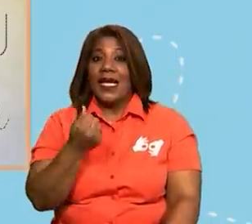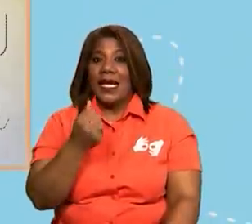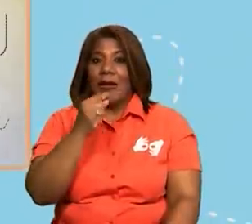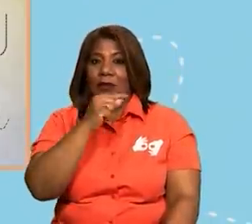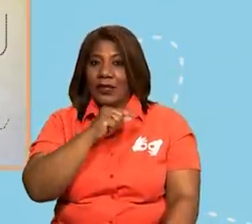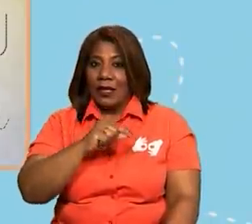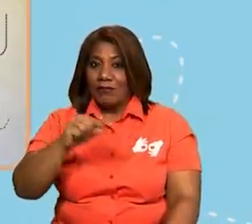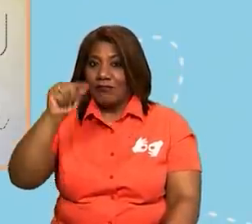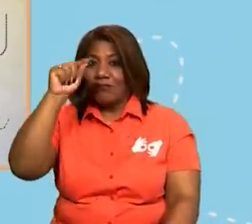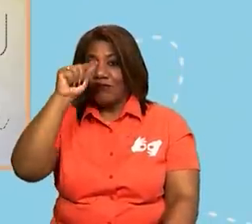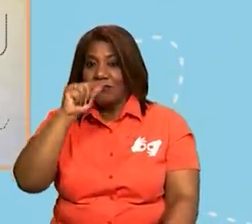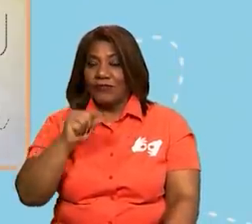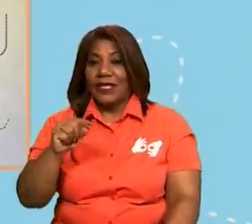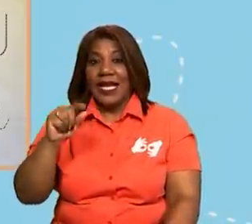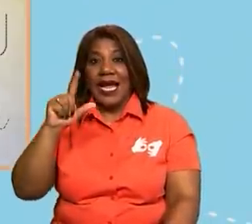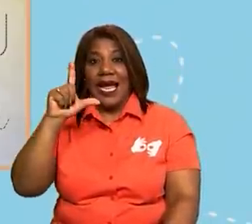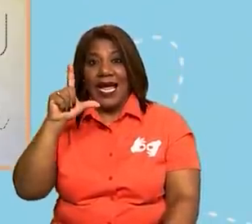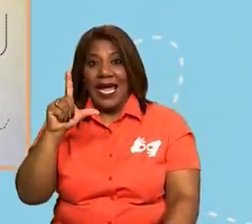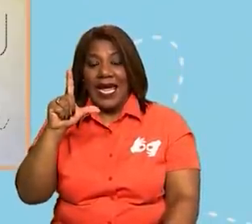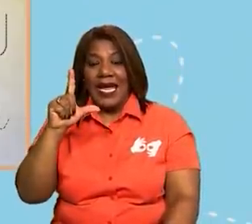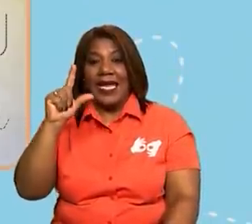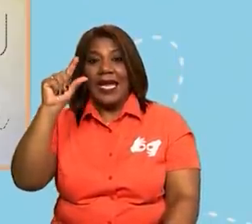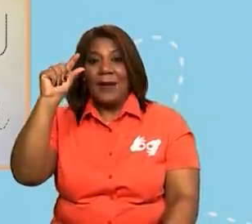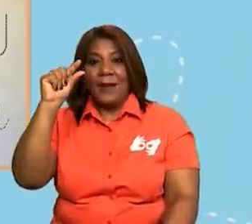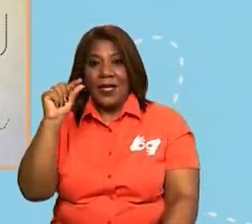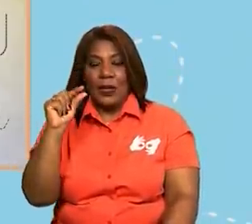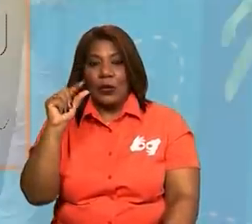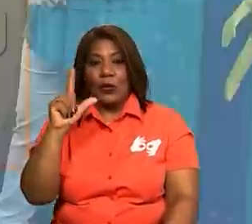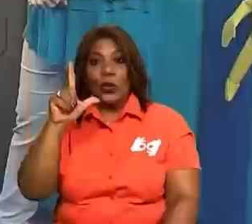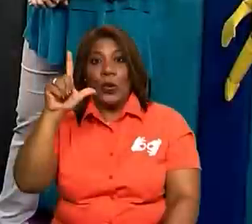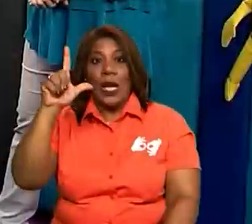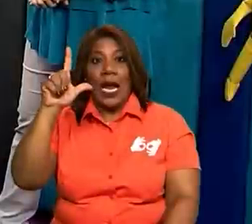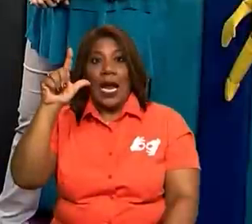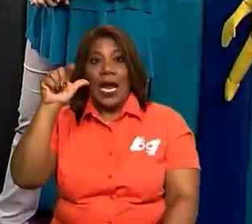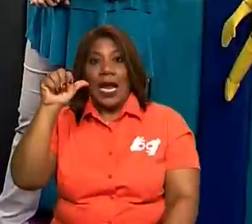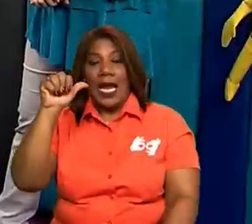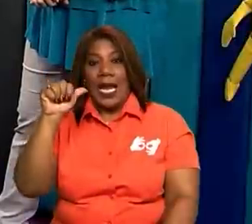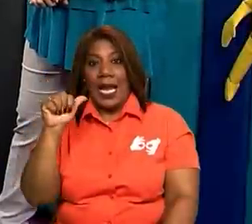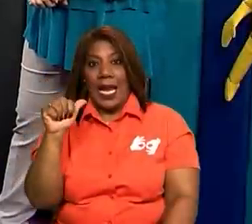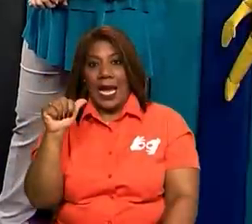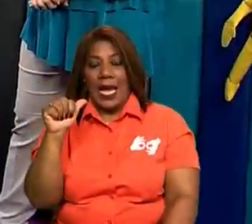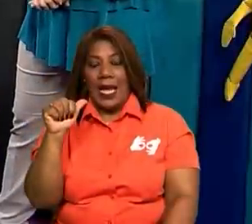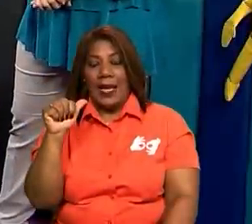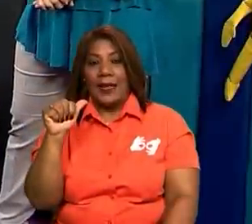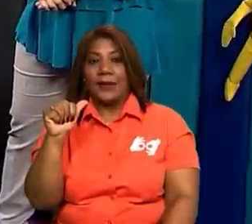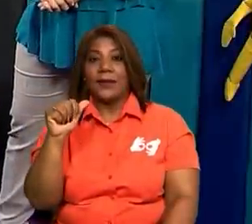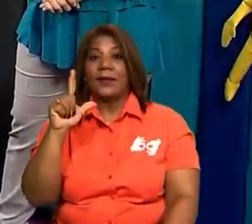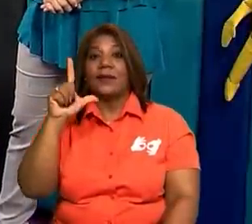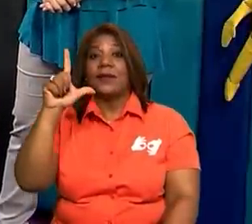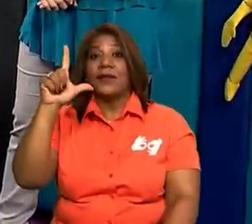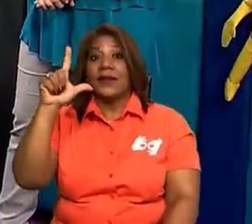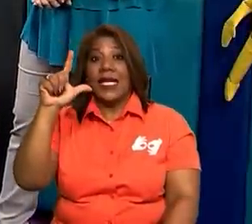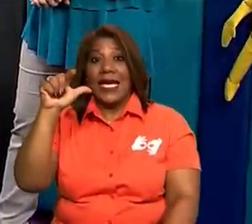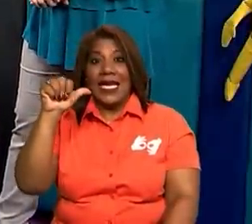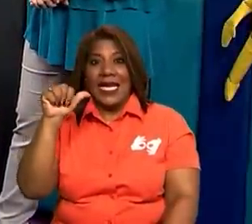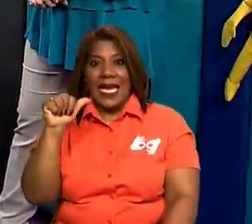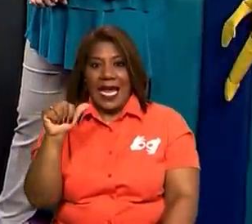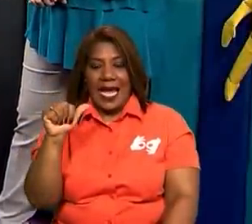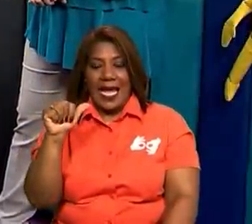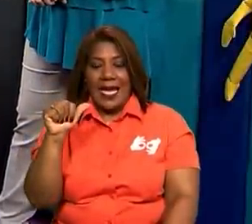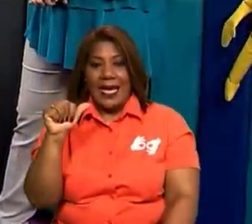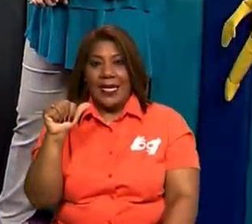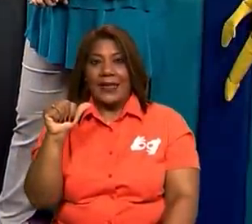Aquí tenemos la LA. O sea, el fonema de la L con la A forman